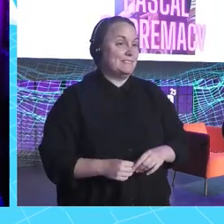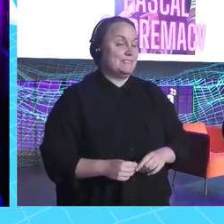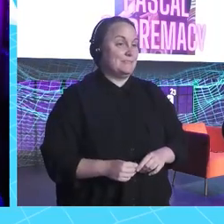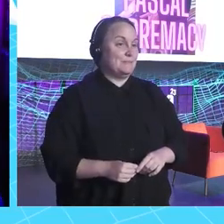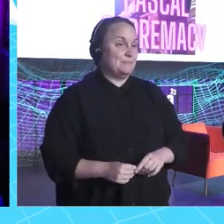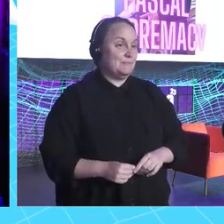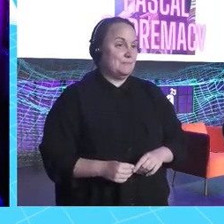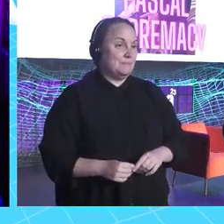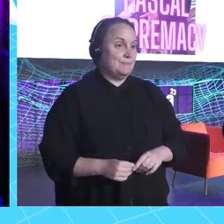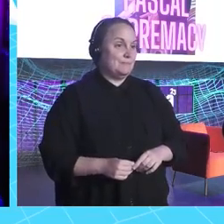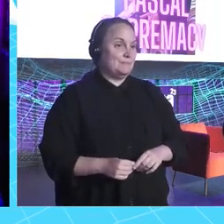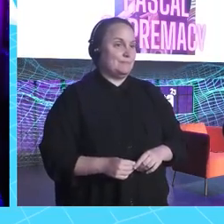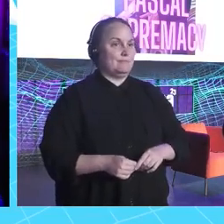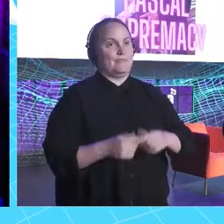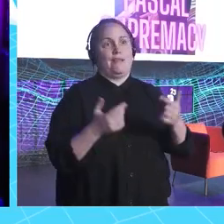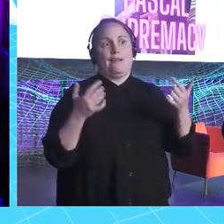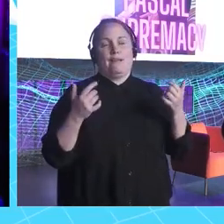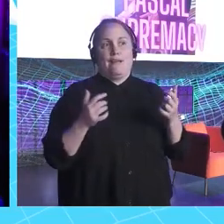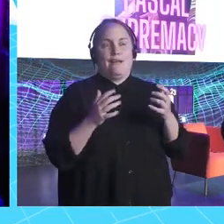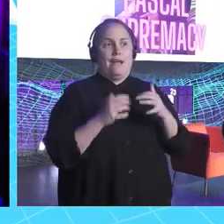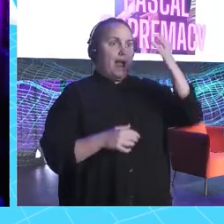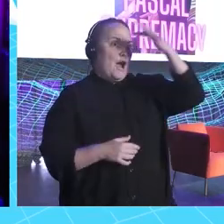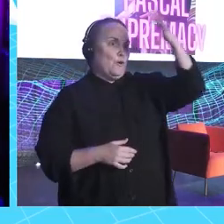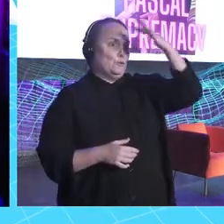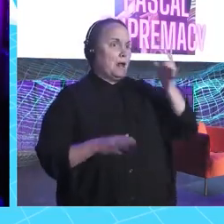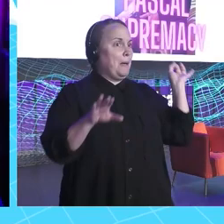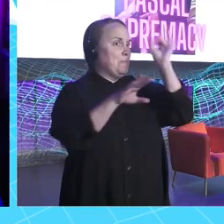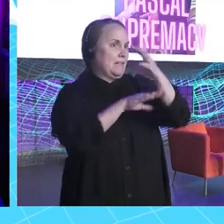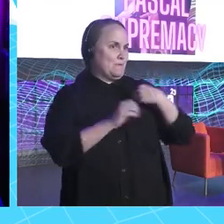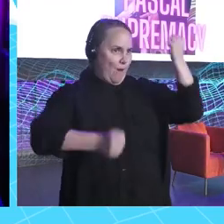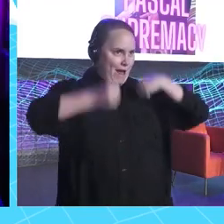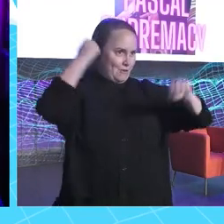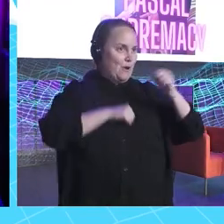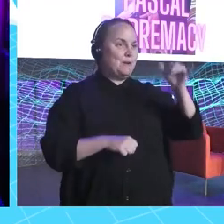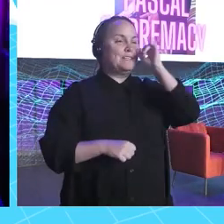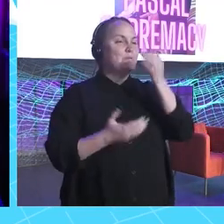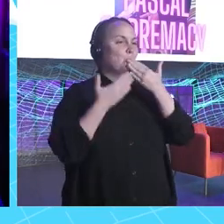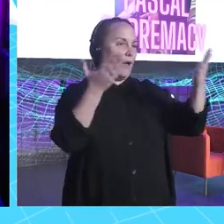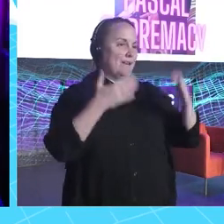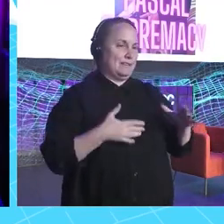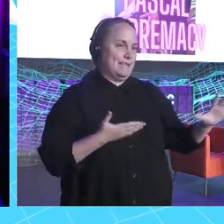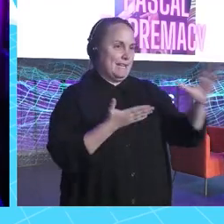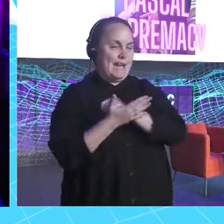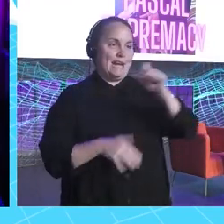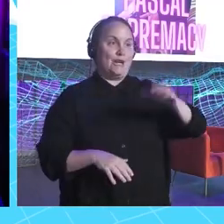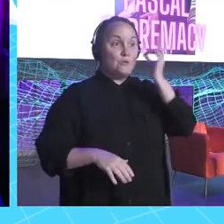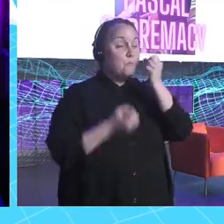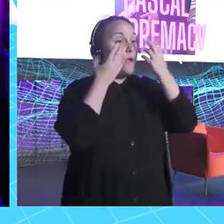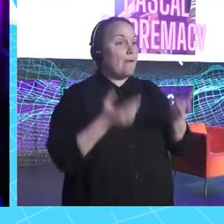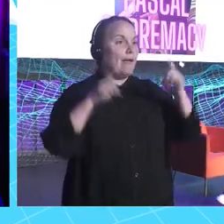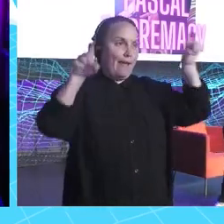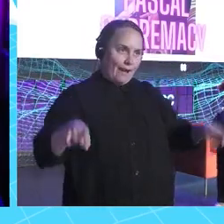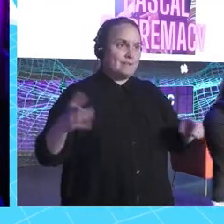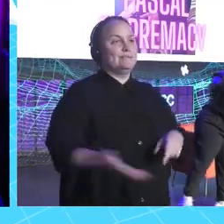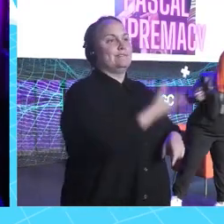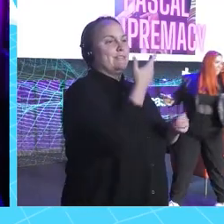Ah, es que se me hace una ilusión. Se lo mandáis a Pedro Pascal por Instagram. Muah, besitos a todos vosotras. Que estéis muy bien, que descanséis. Y a